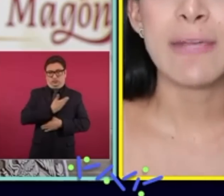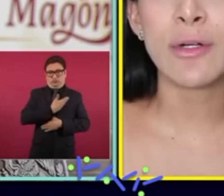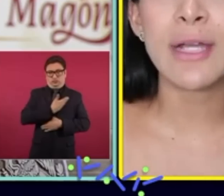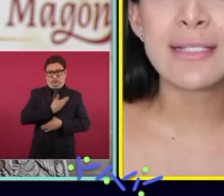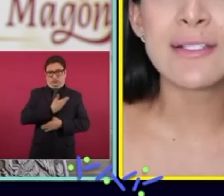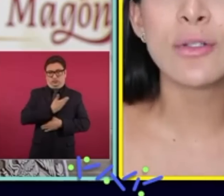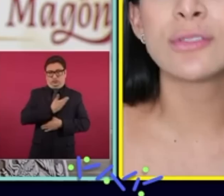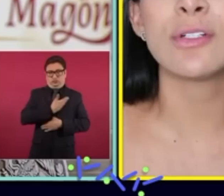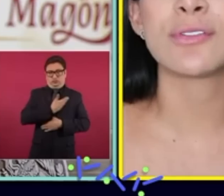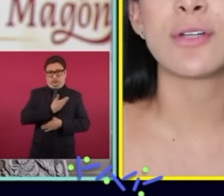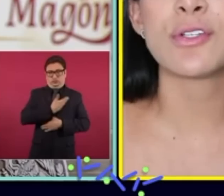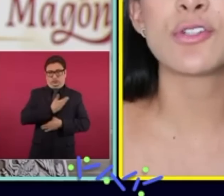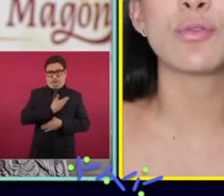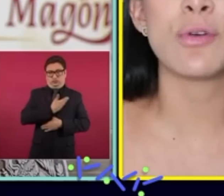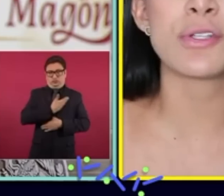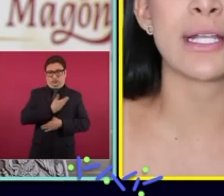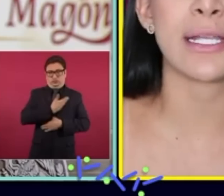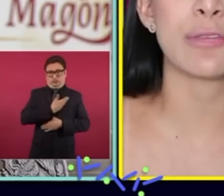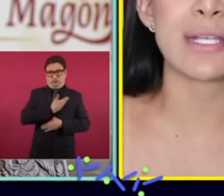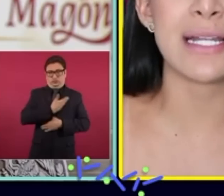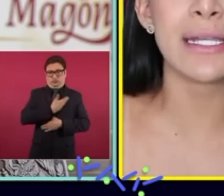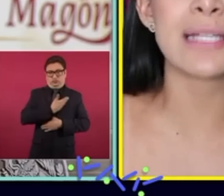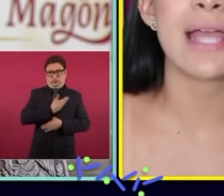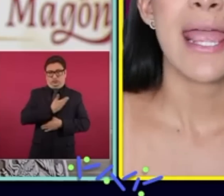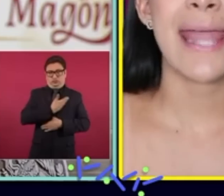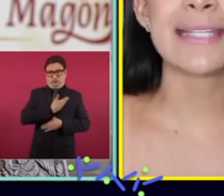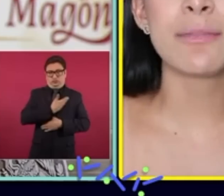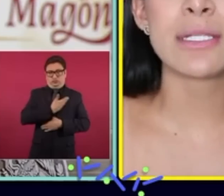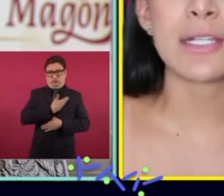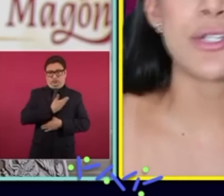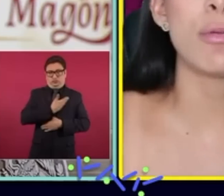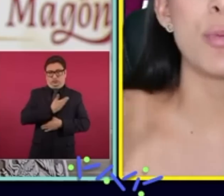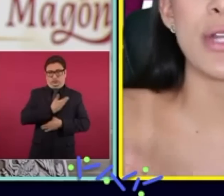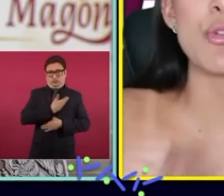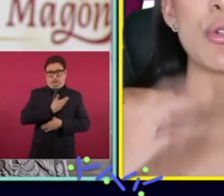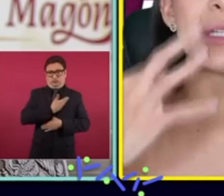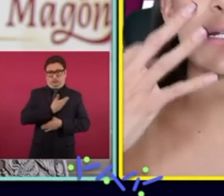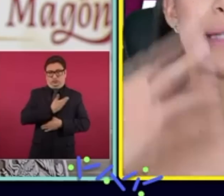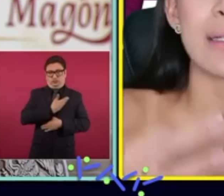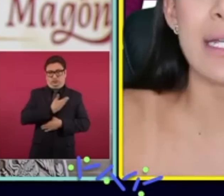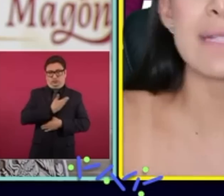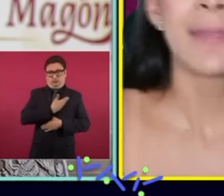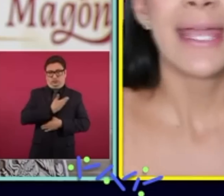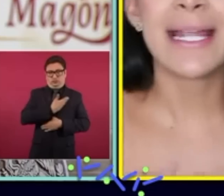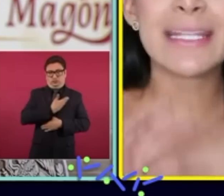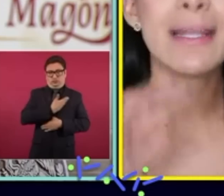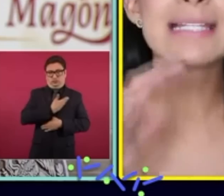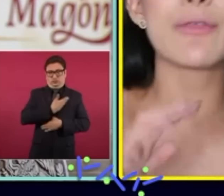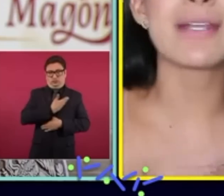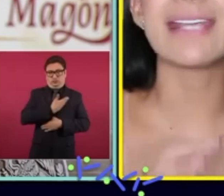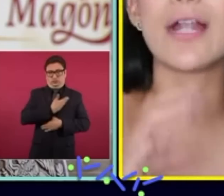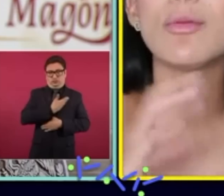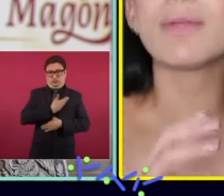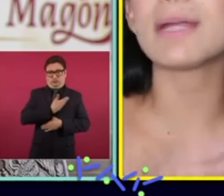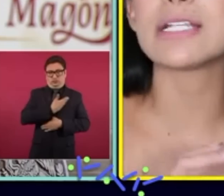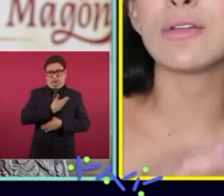y bueno, este es otro de los negocios jugosos que le quitó a Salinas. En esta administración podríamos contabilizar tres, que el tema de las